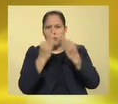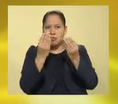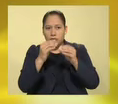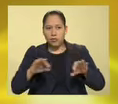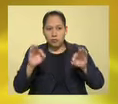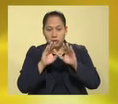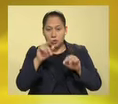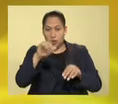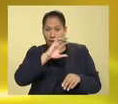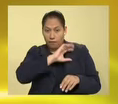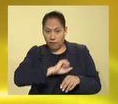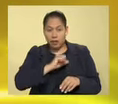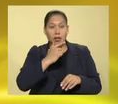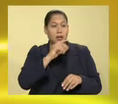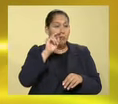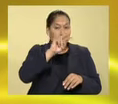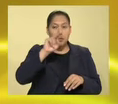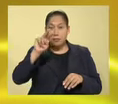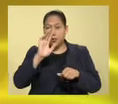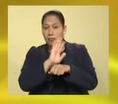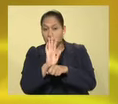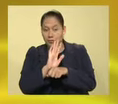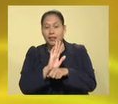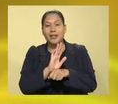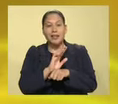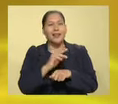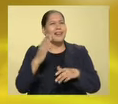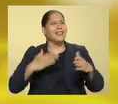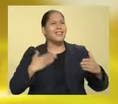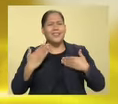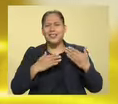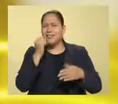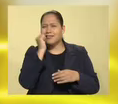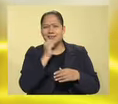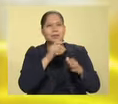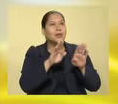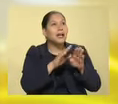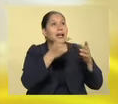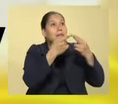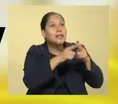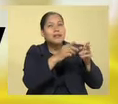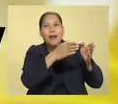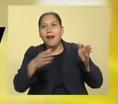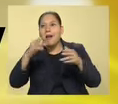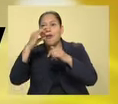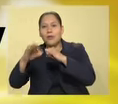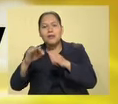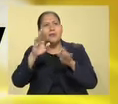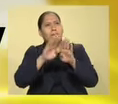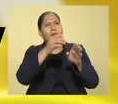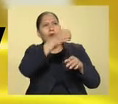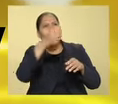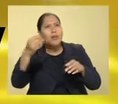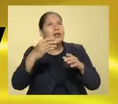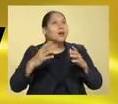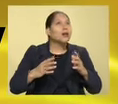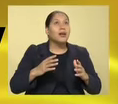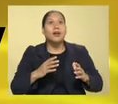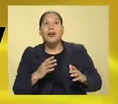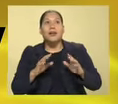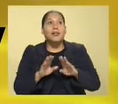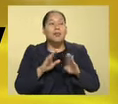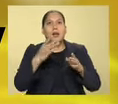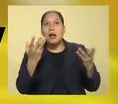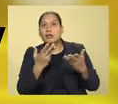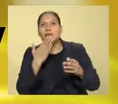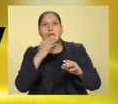Si son fans y han visto las películas, van a divertirse como enanos de principio a fin, afín por las secuencias de acción, lo perfectamente